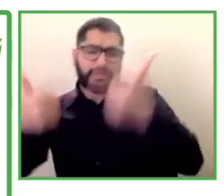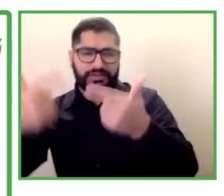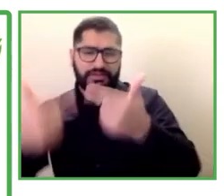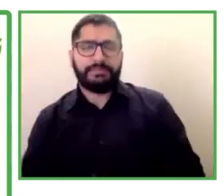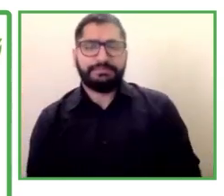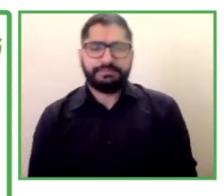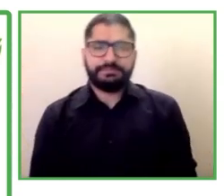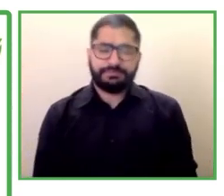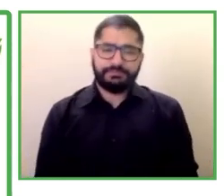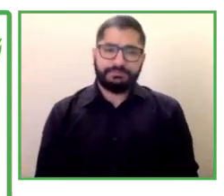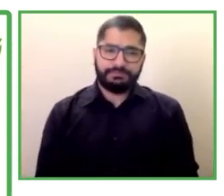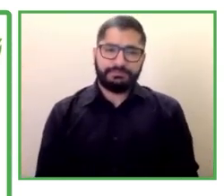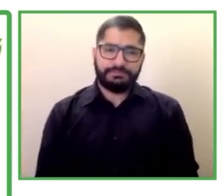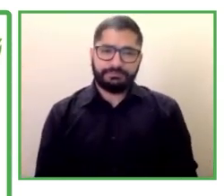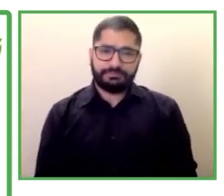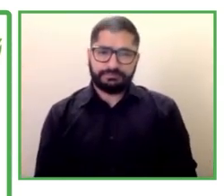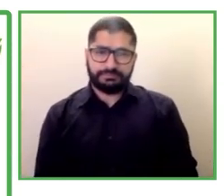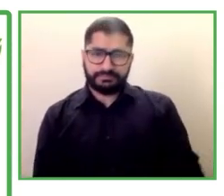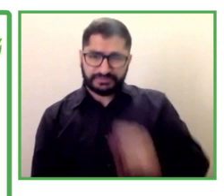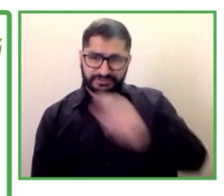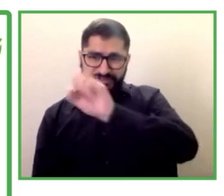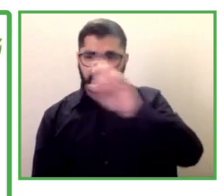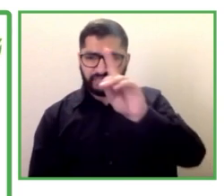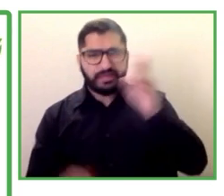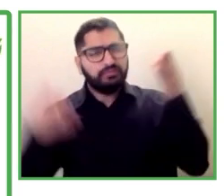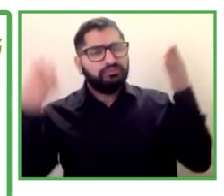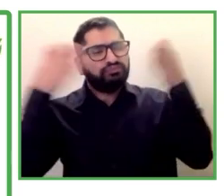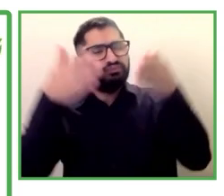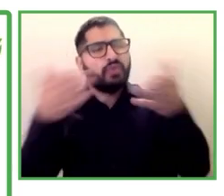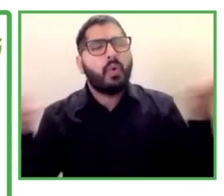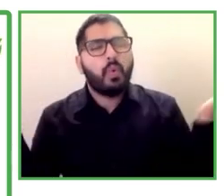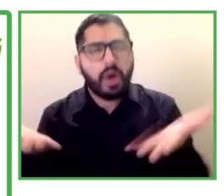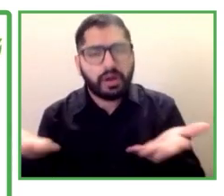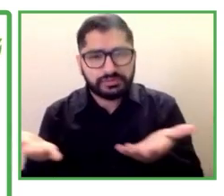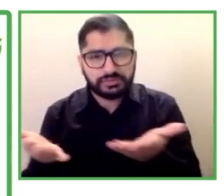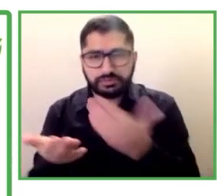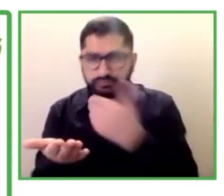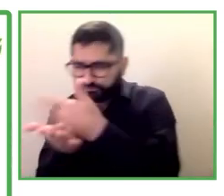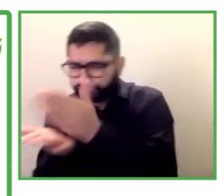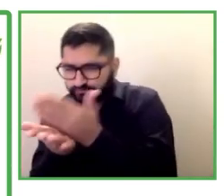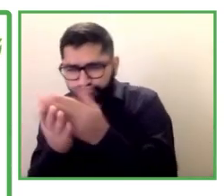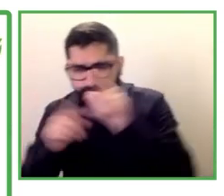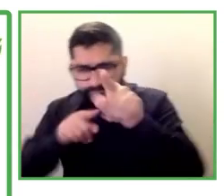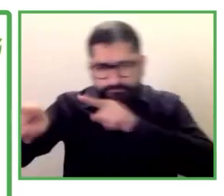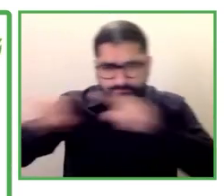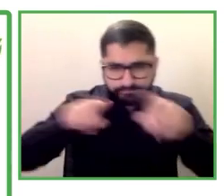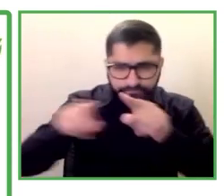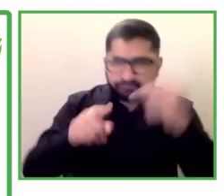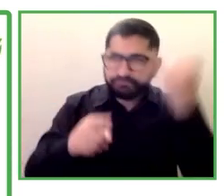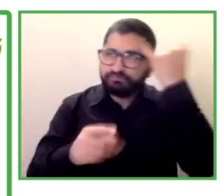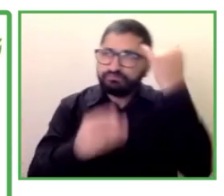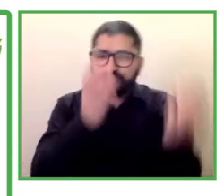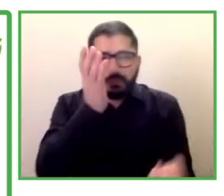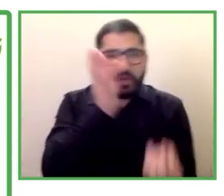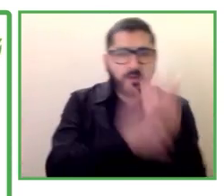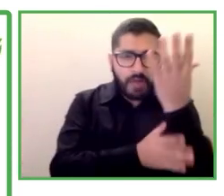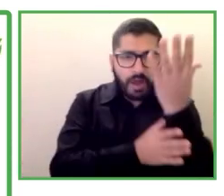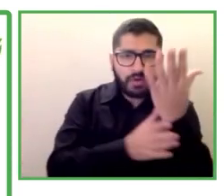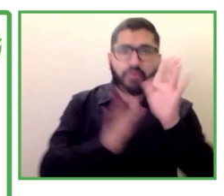utiliza estrategias innovadoras para utilizar estrategias que maximizan el impacto